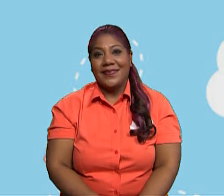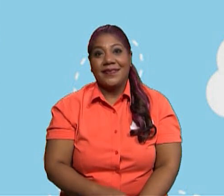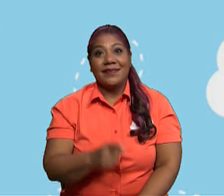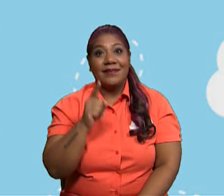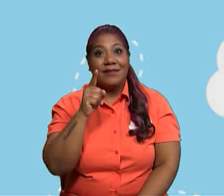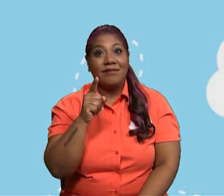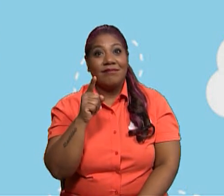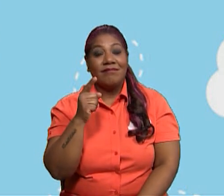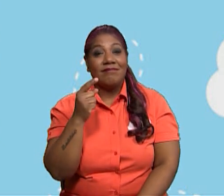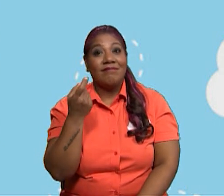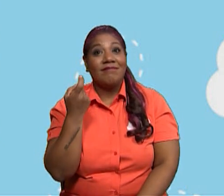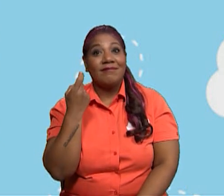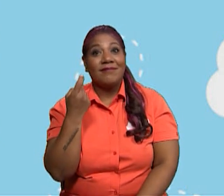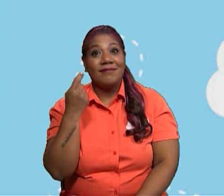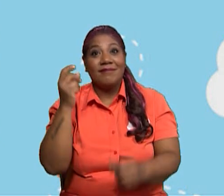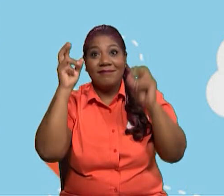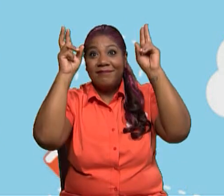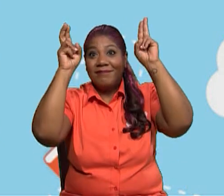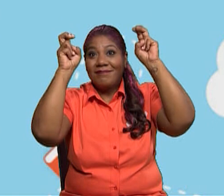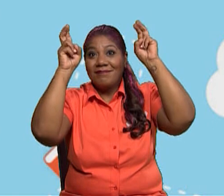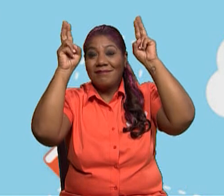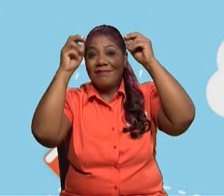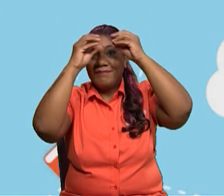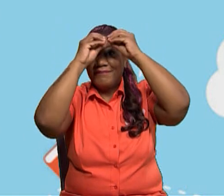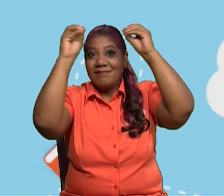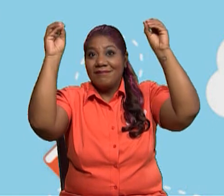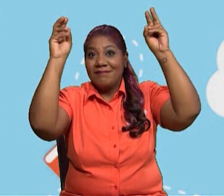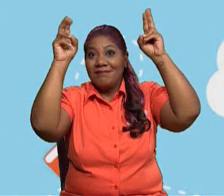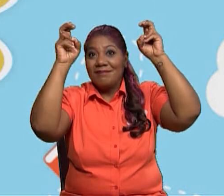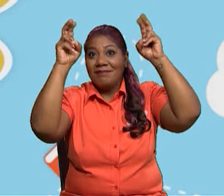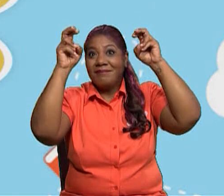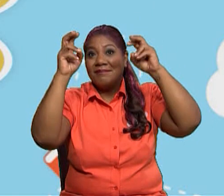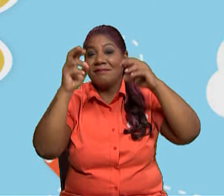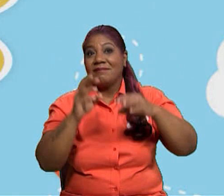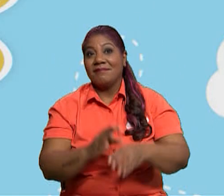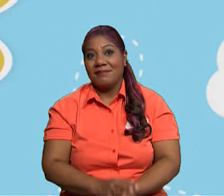título. ¿Verdad? Puede ser los tiburones.